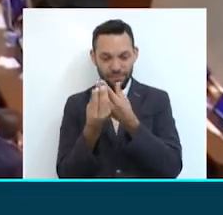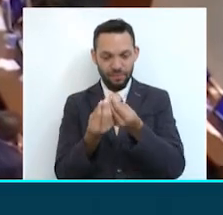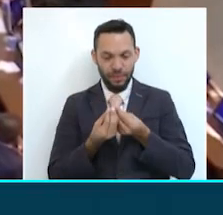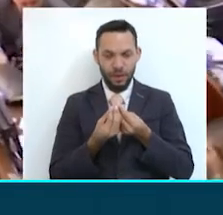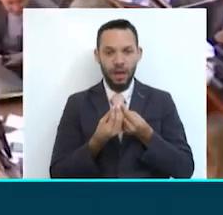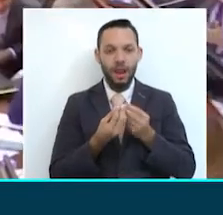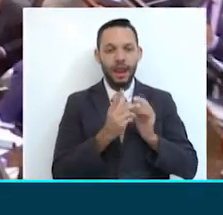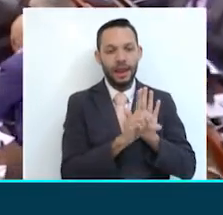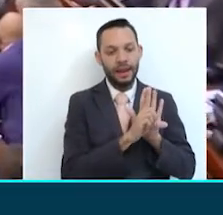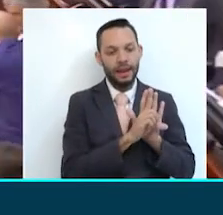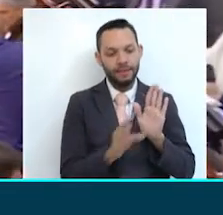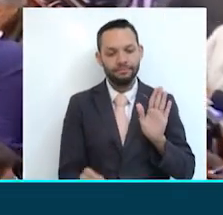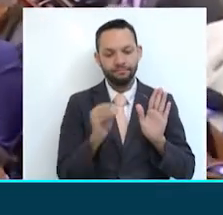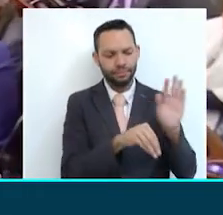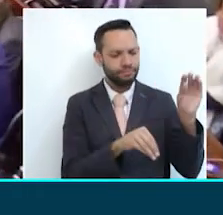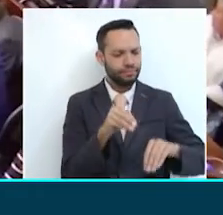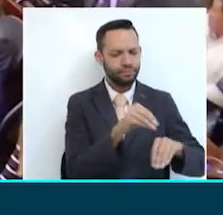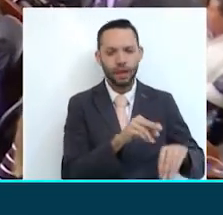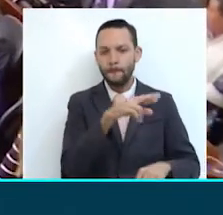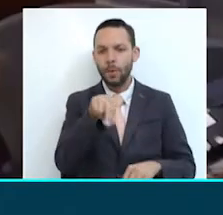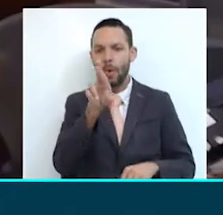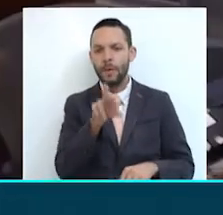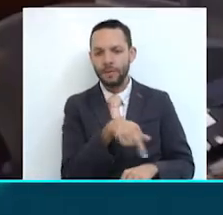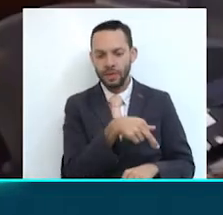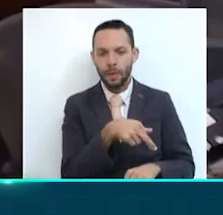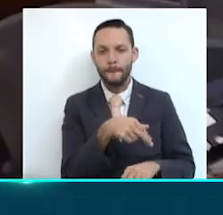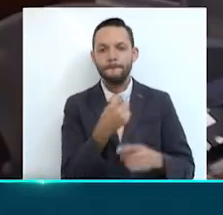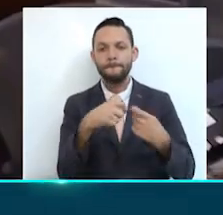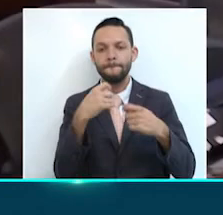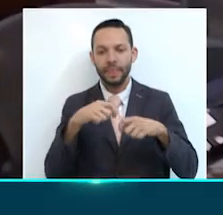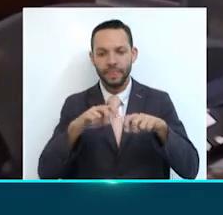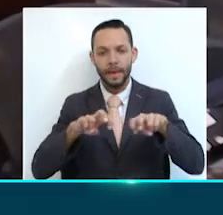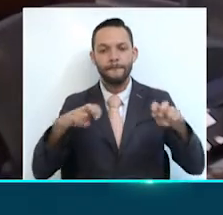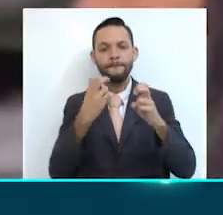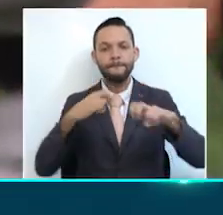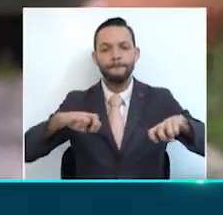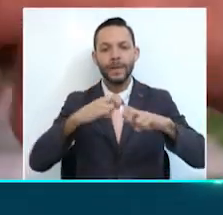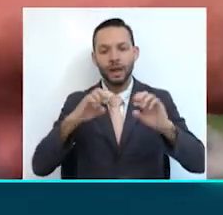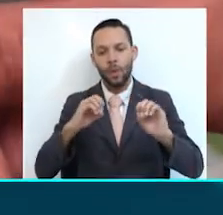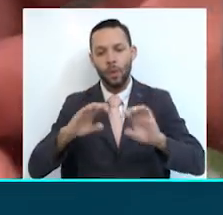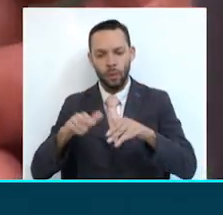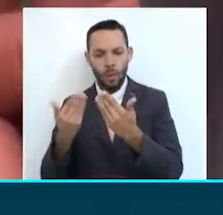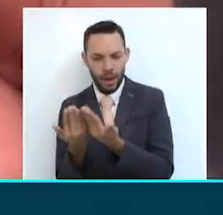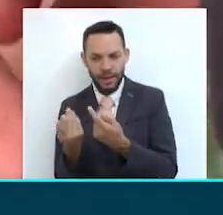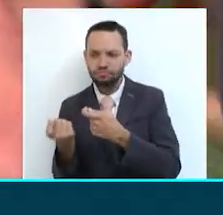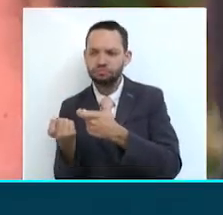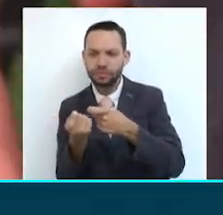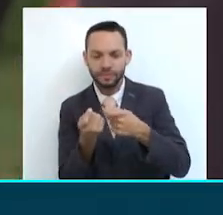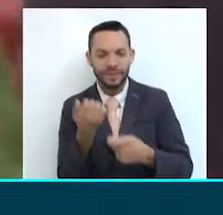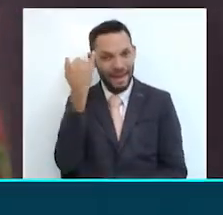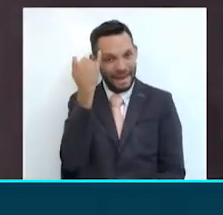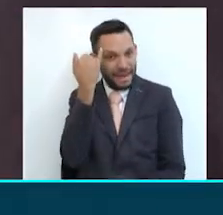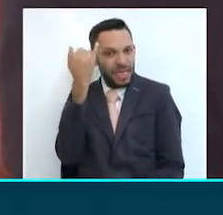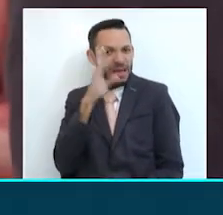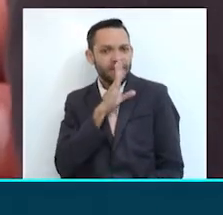prohíbe el porte y consumo de cualquier cantidad de sustancias psicoactivas en parques y alrededor de escuelas y colegios. Iniciativa del representante a la